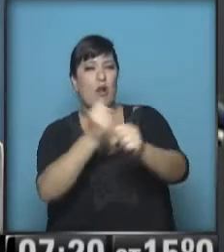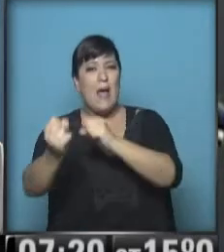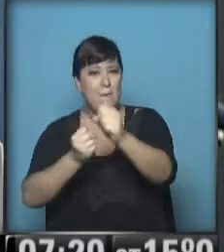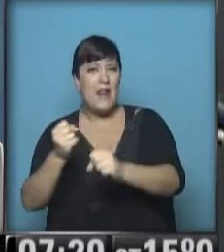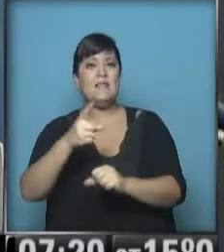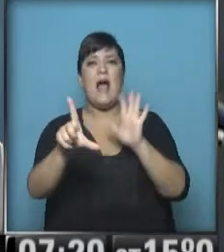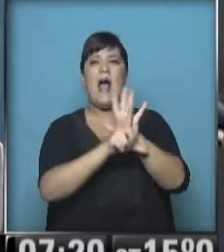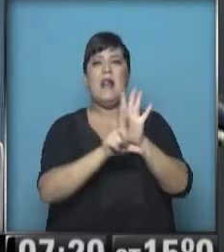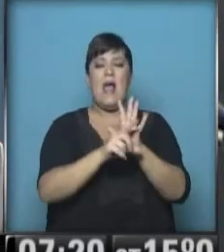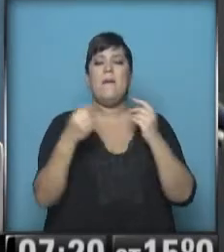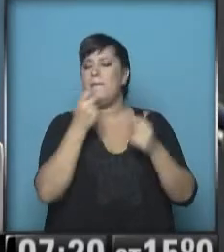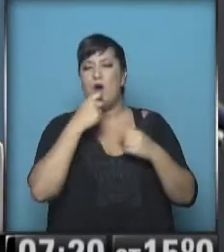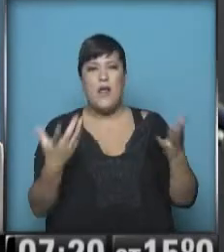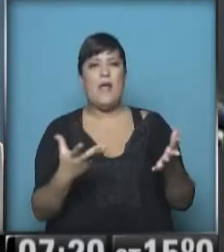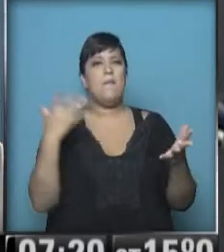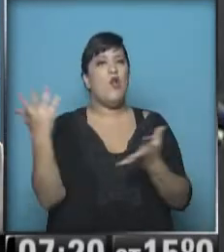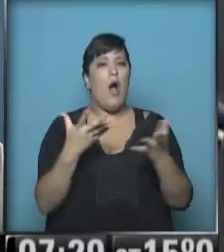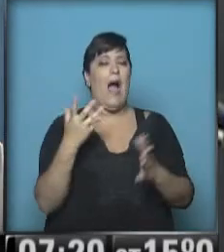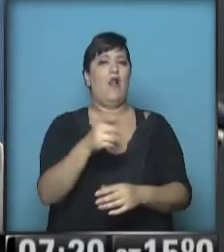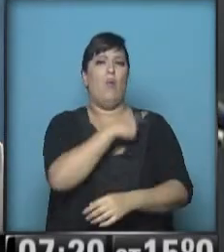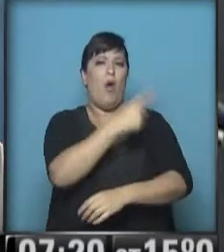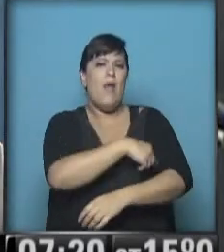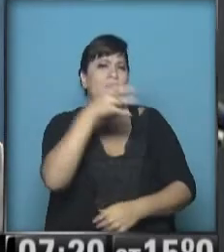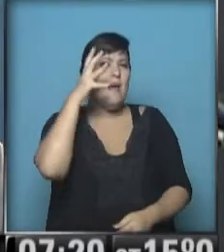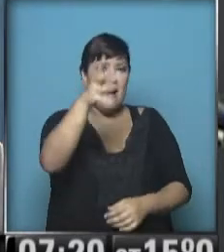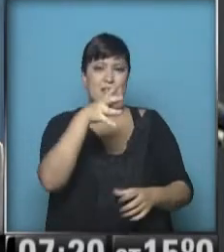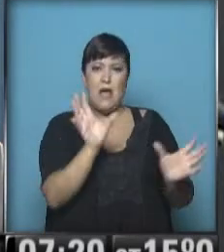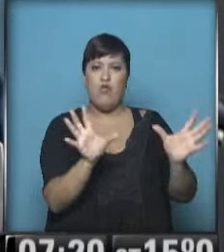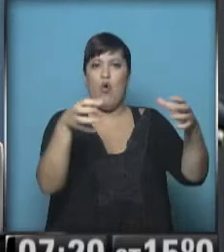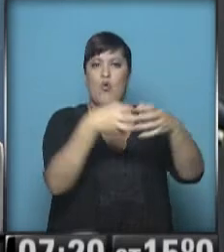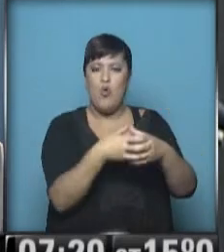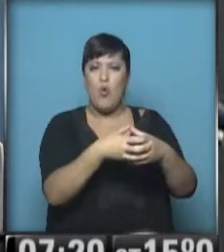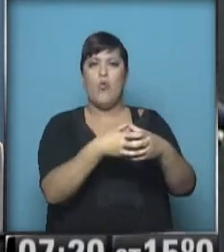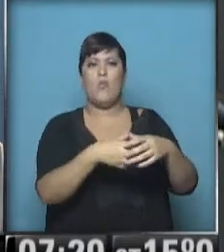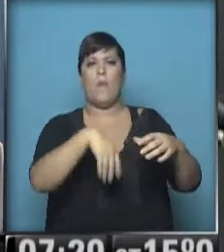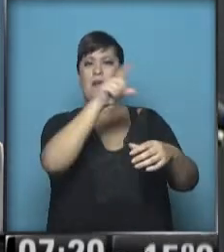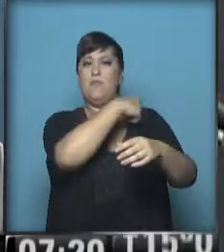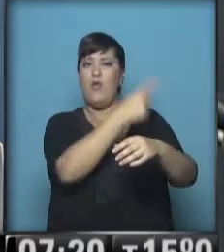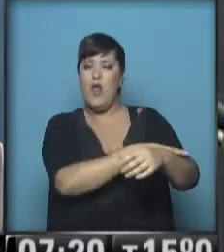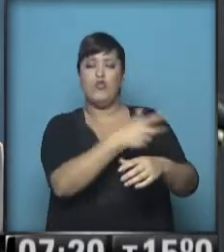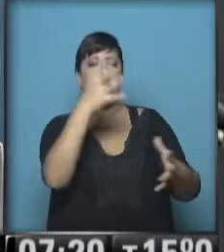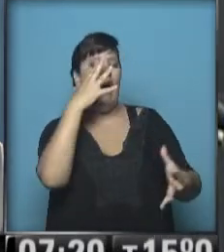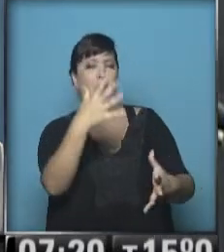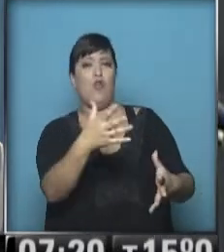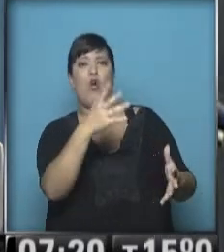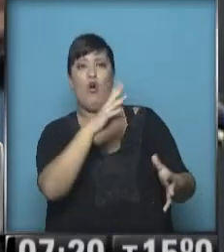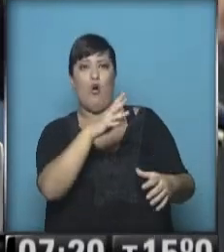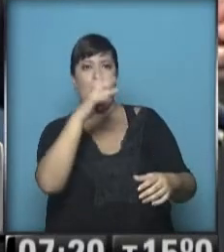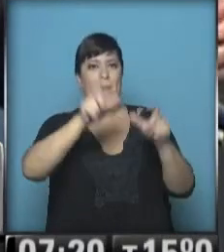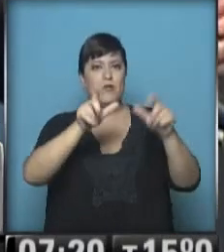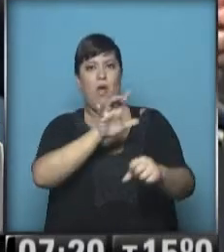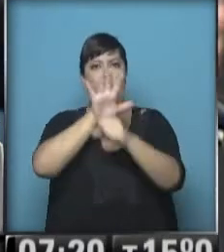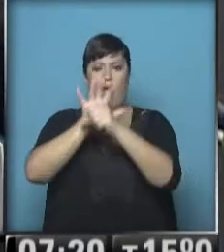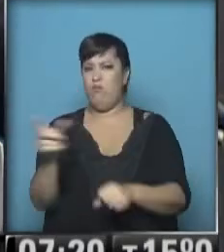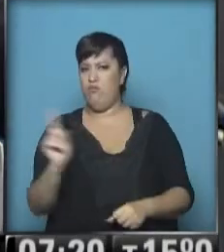poder actuar en caso de abuso de poder por parte de sectores de mayor dominio en diferentes sectores y para